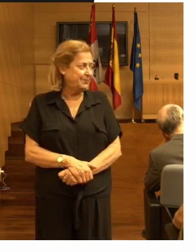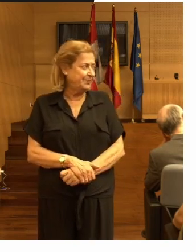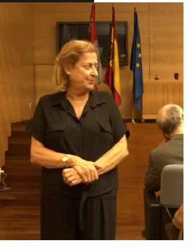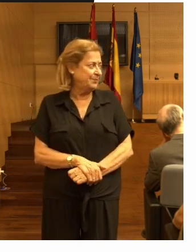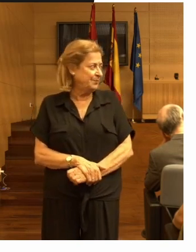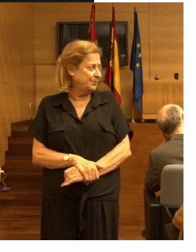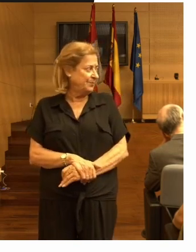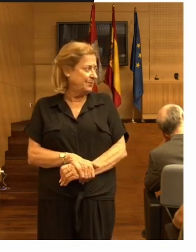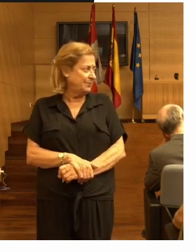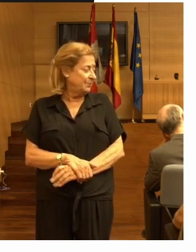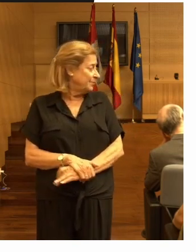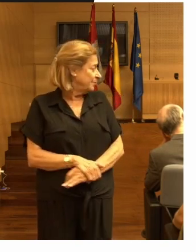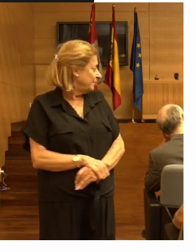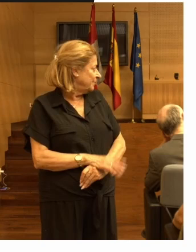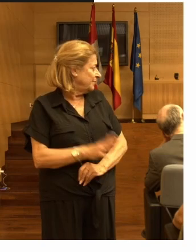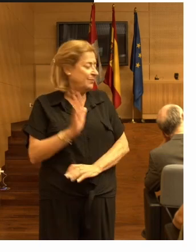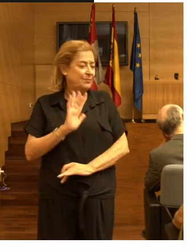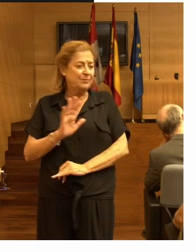bueno